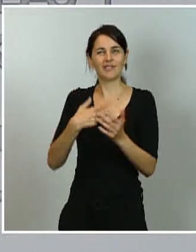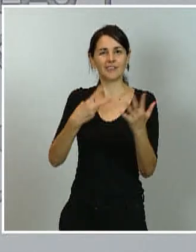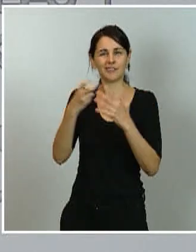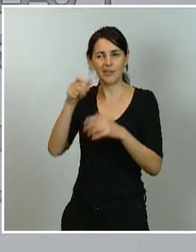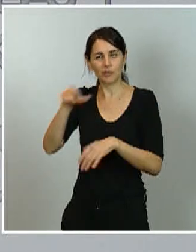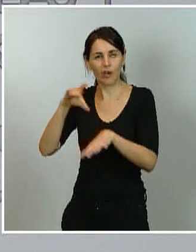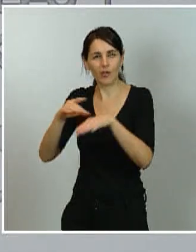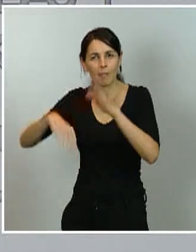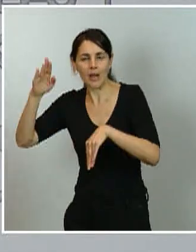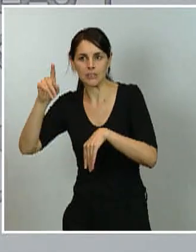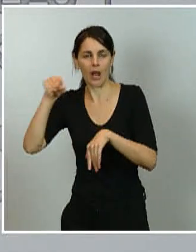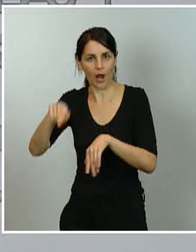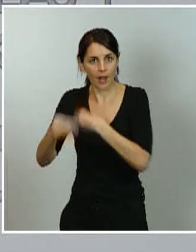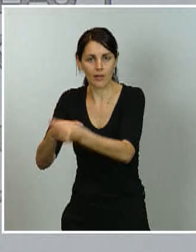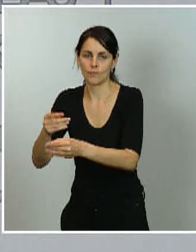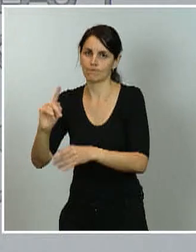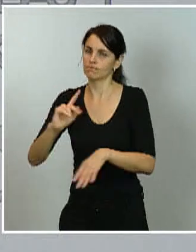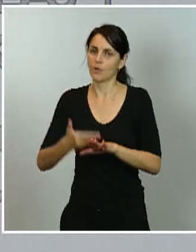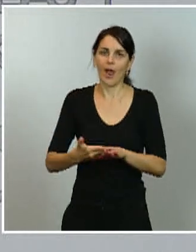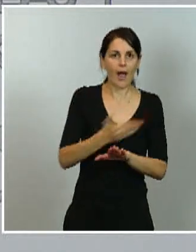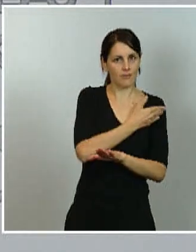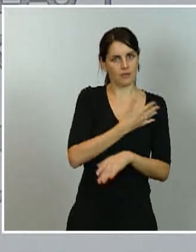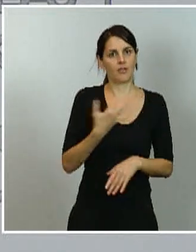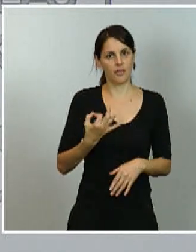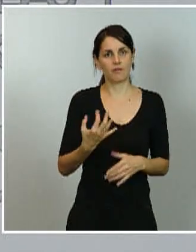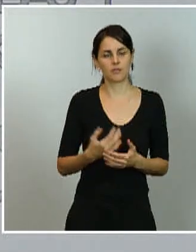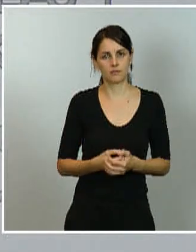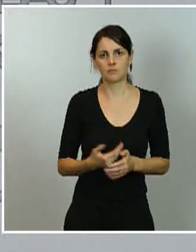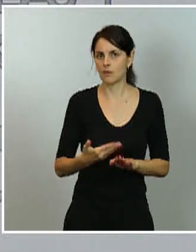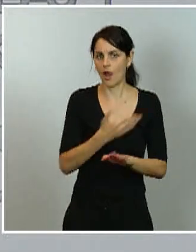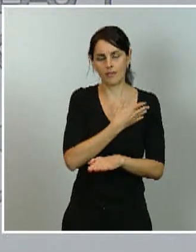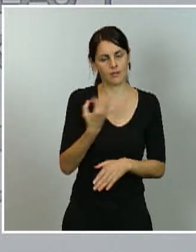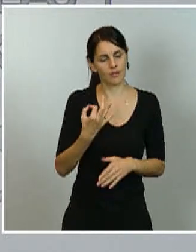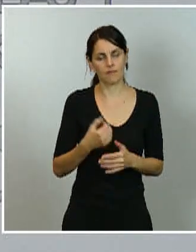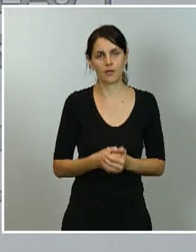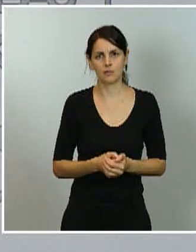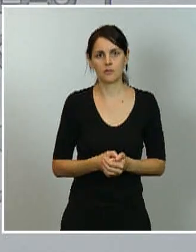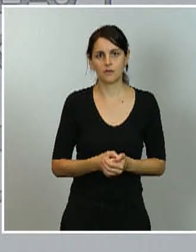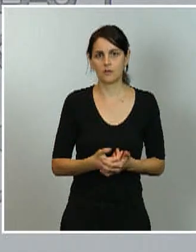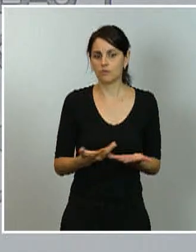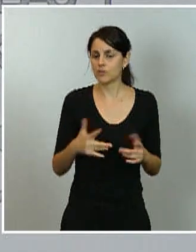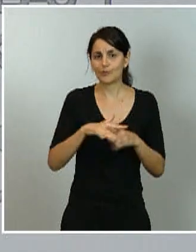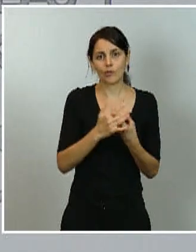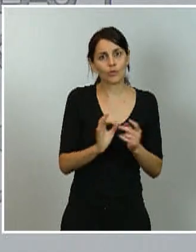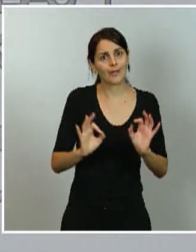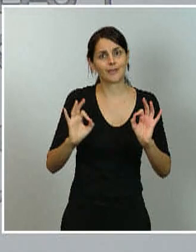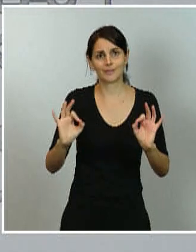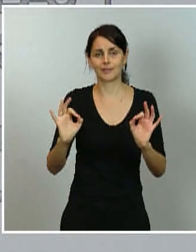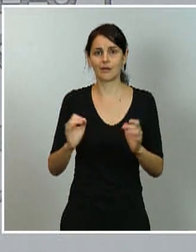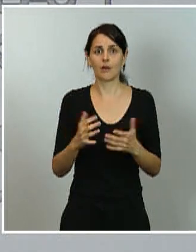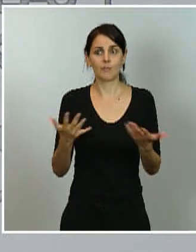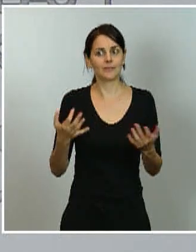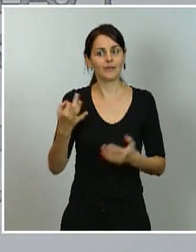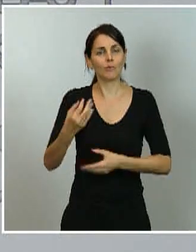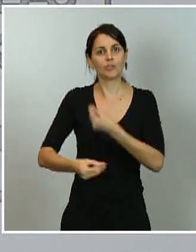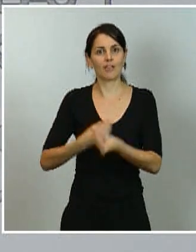actuar. No hay que llegar a estos escenarios. Estamos en estos escenarios de la situación y lo que hay que hacer es actuar con determinación